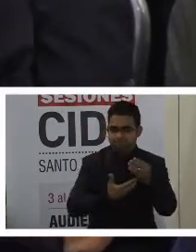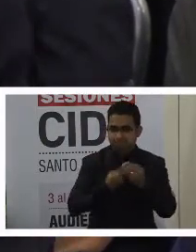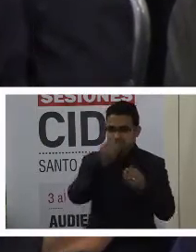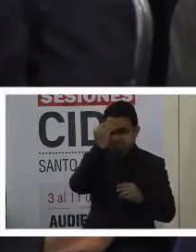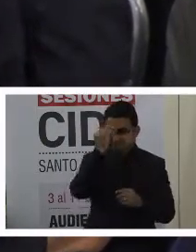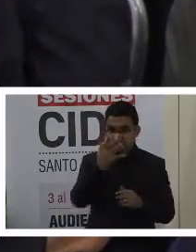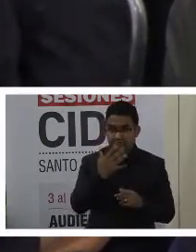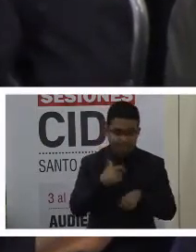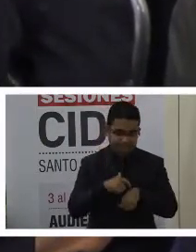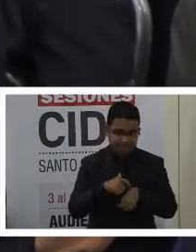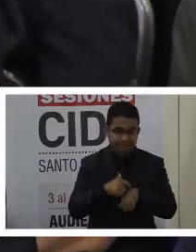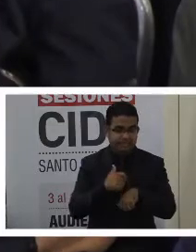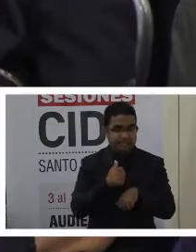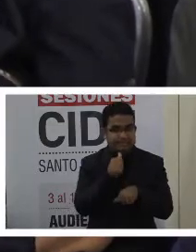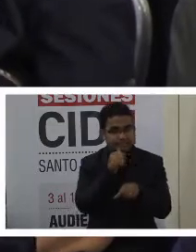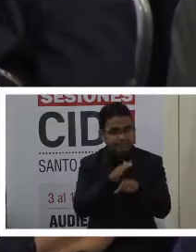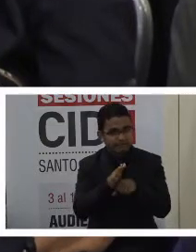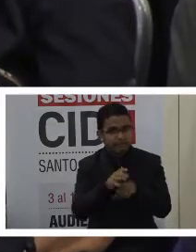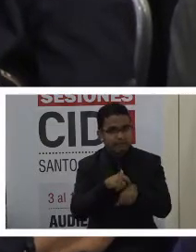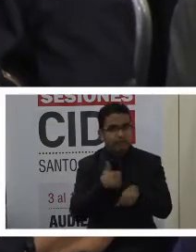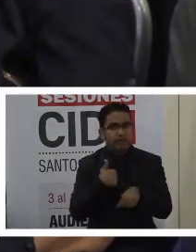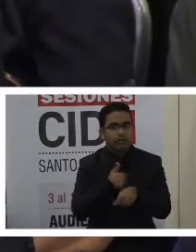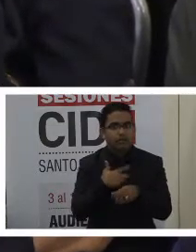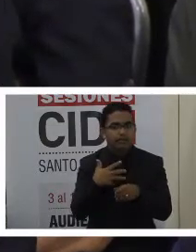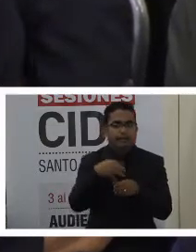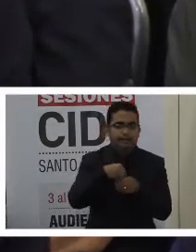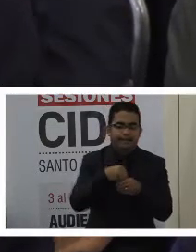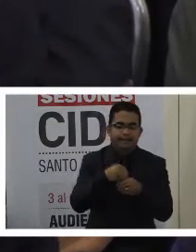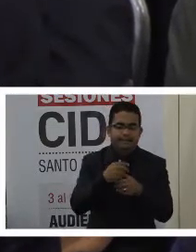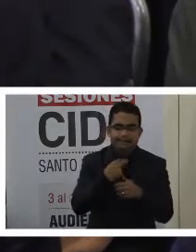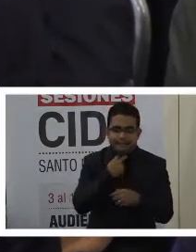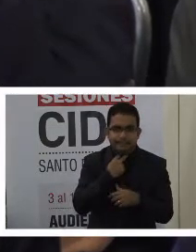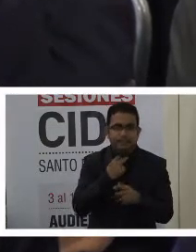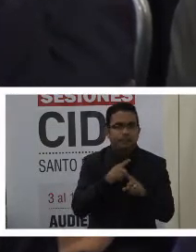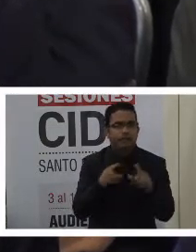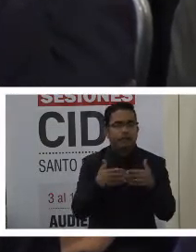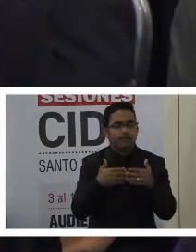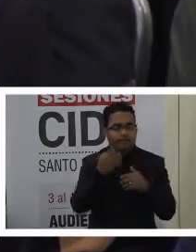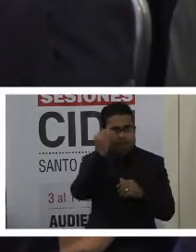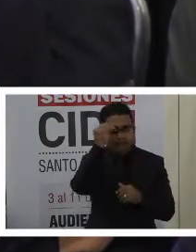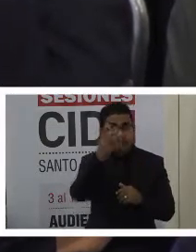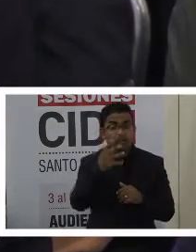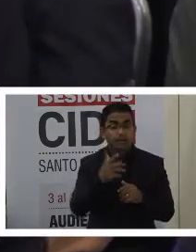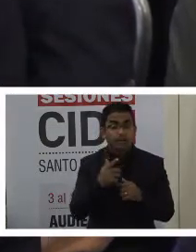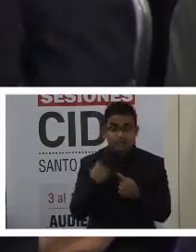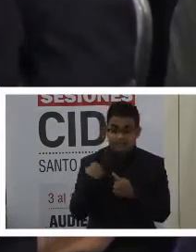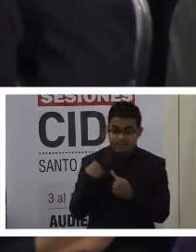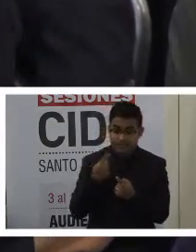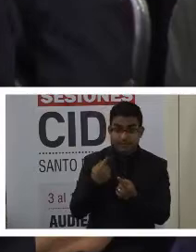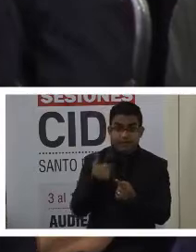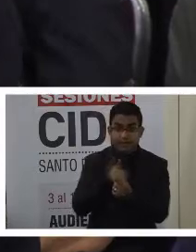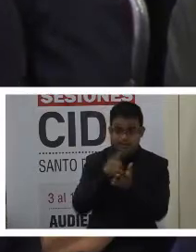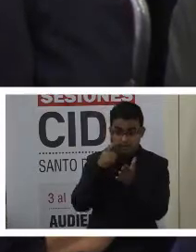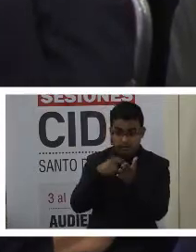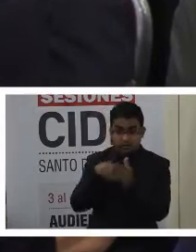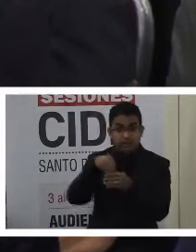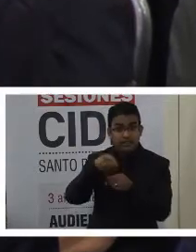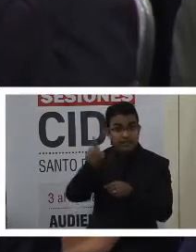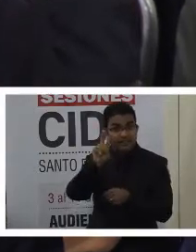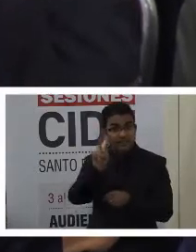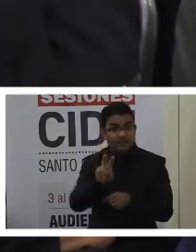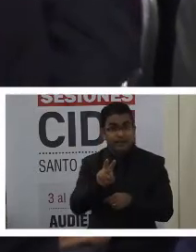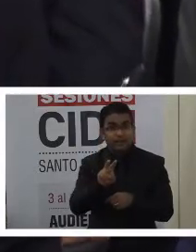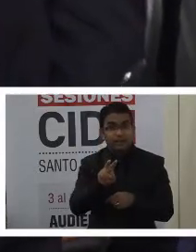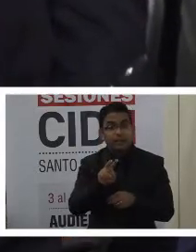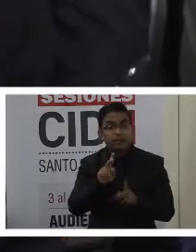tal vez por razones de tiempo no lo pudimos incluir dentro de la presentación, la importancia que ha significado en Venezuela para las personas con discapacidad